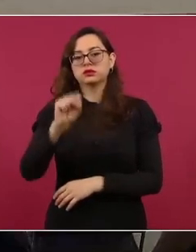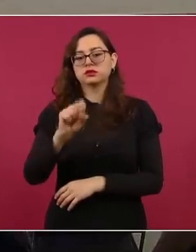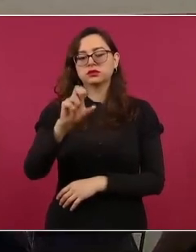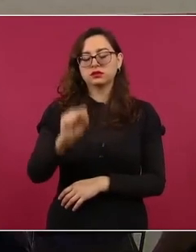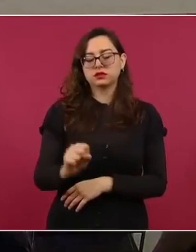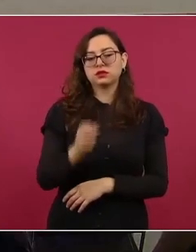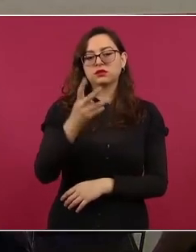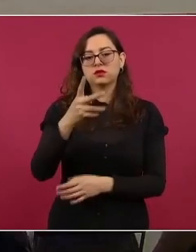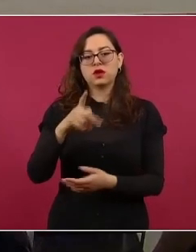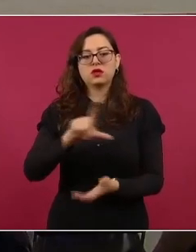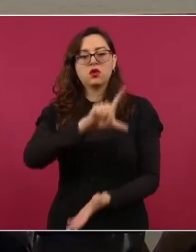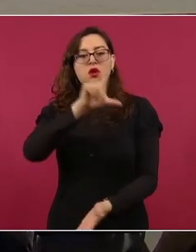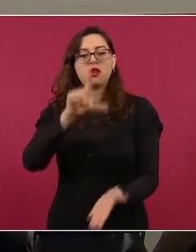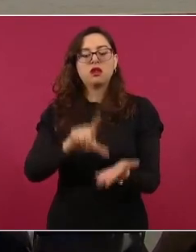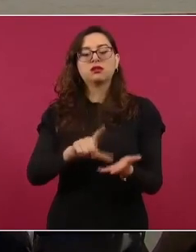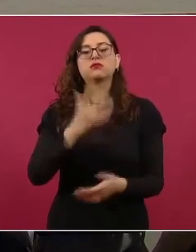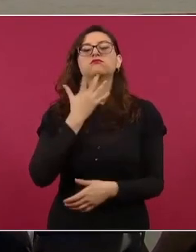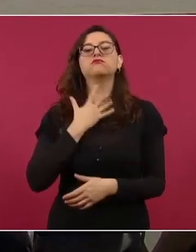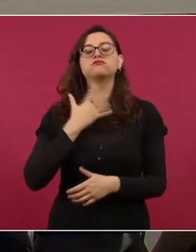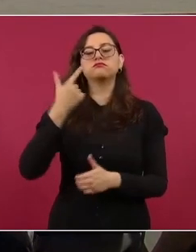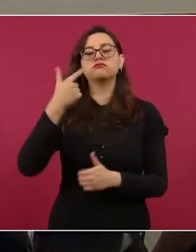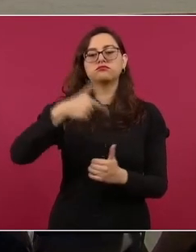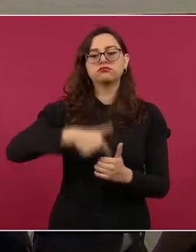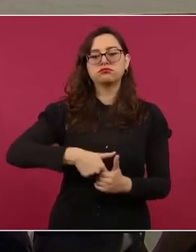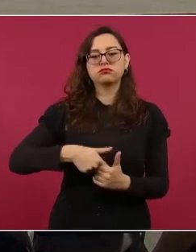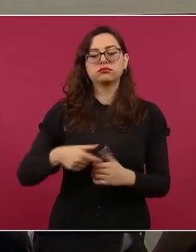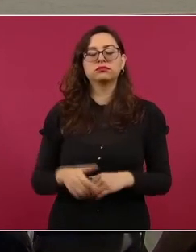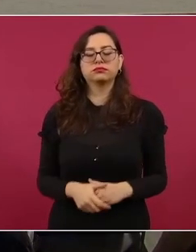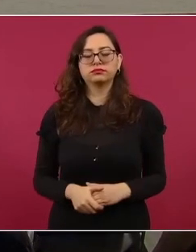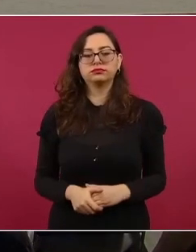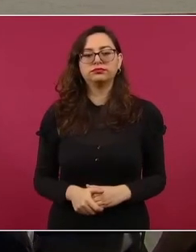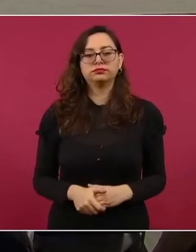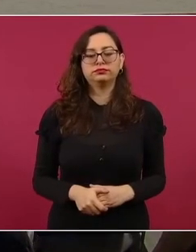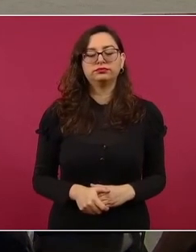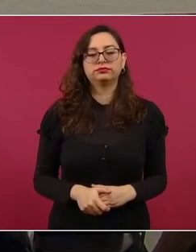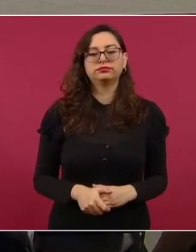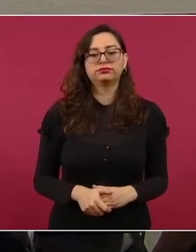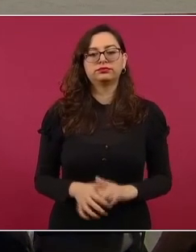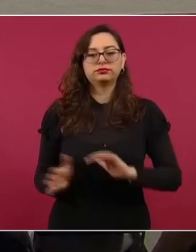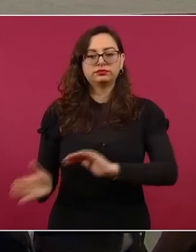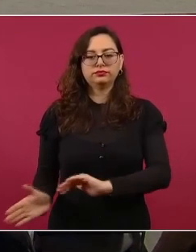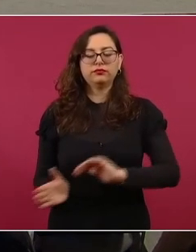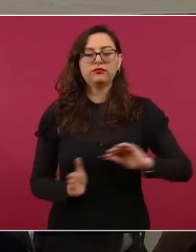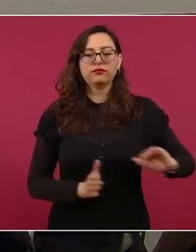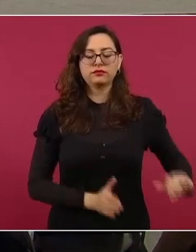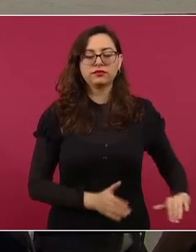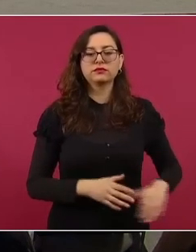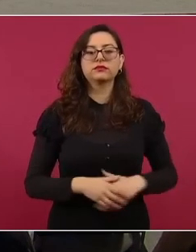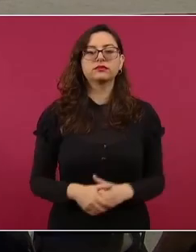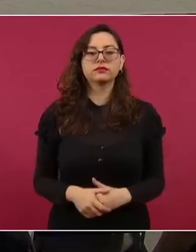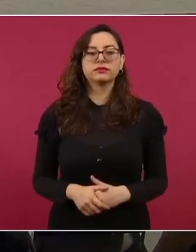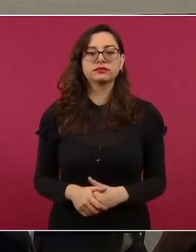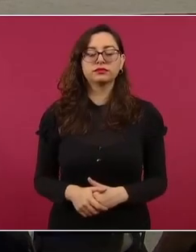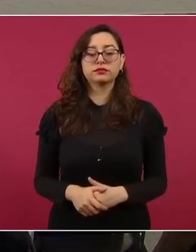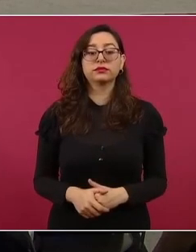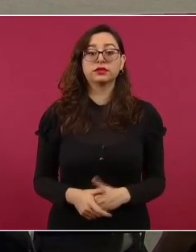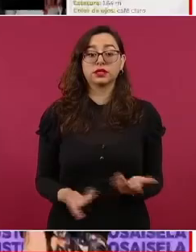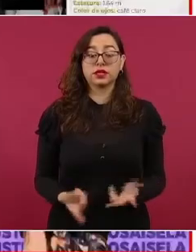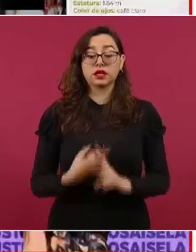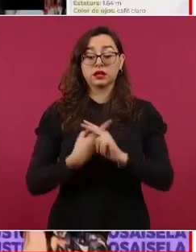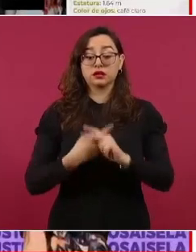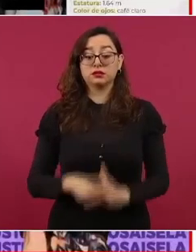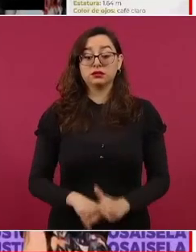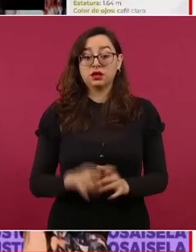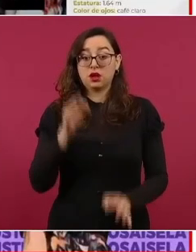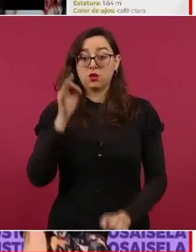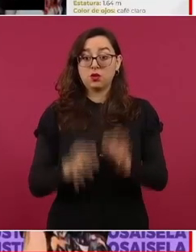litros de combustible. Siguiente. Como vinculaciones relevantes, que es parte también del combate a la